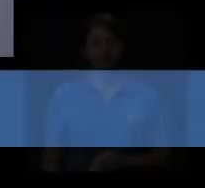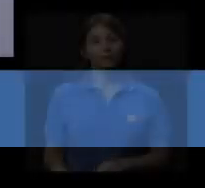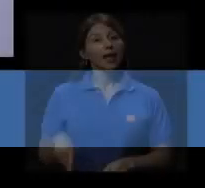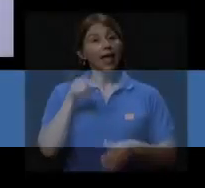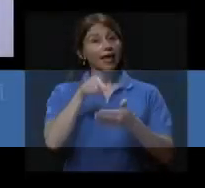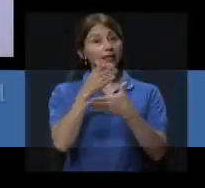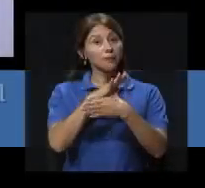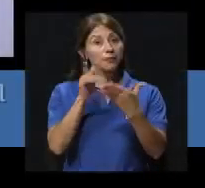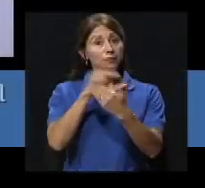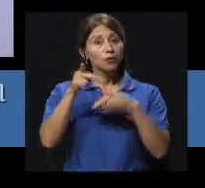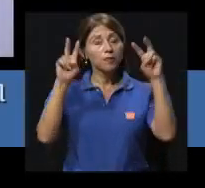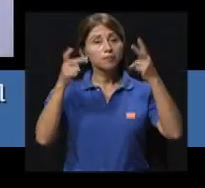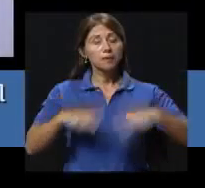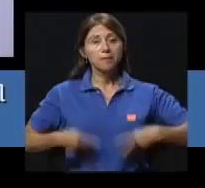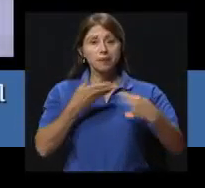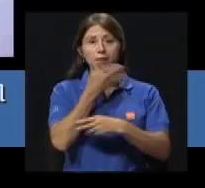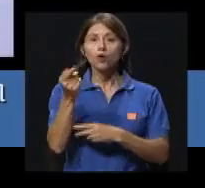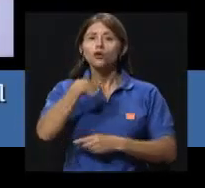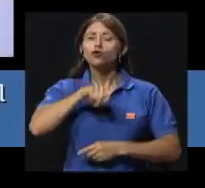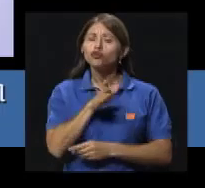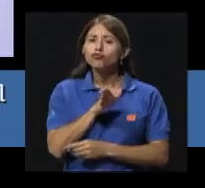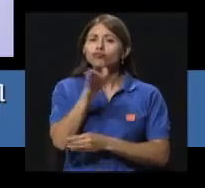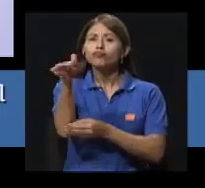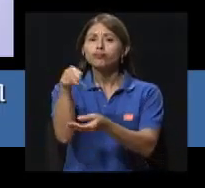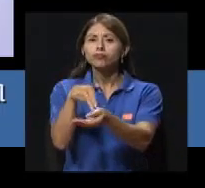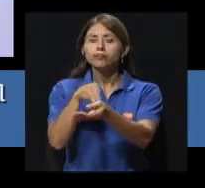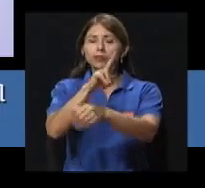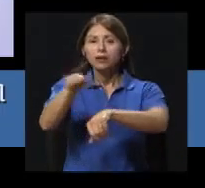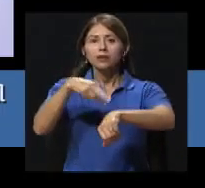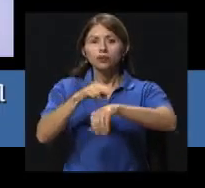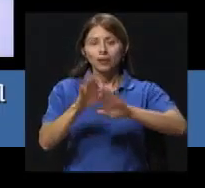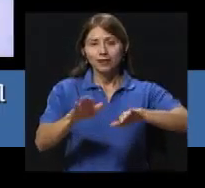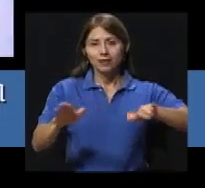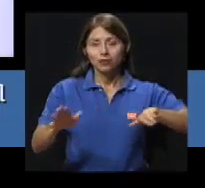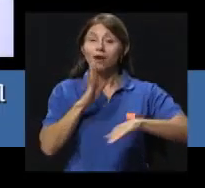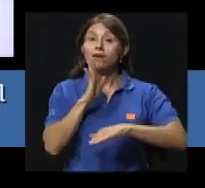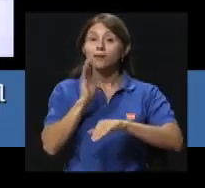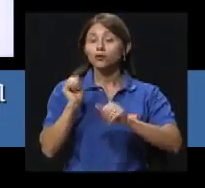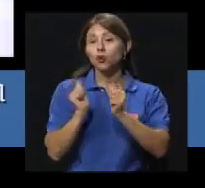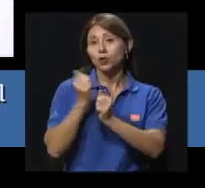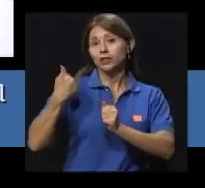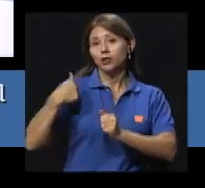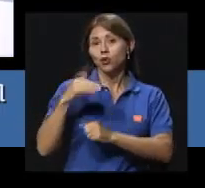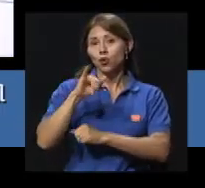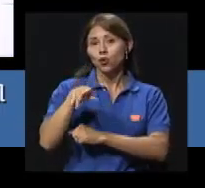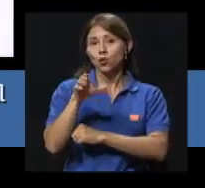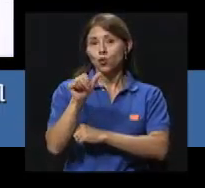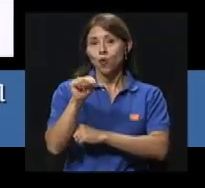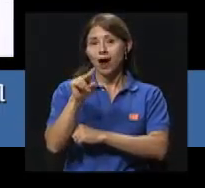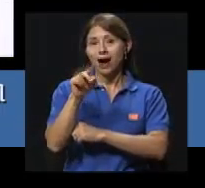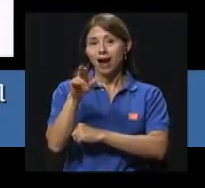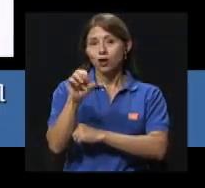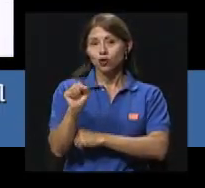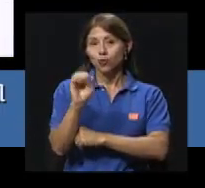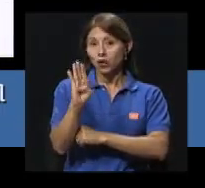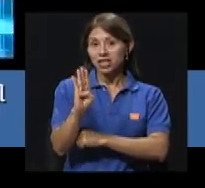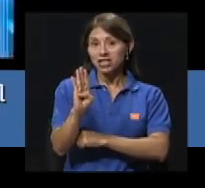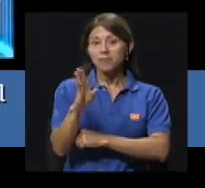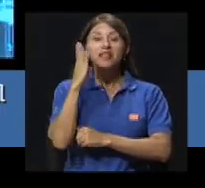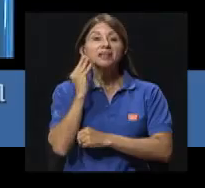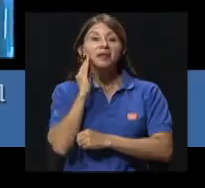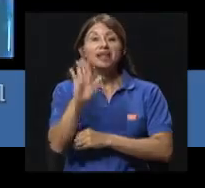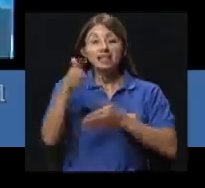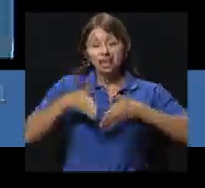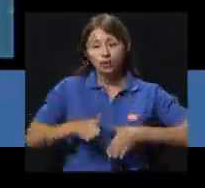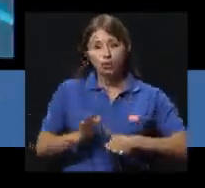En esta sección De vivir mejor Estuvimos en el hospital Nacional de niños Y conversamos Con el señor Juan Carlos Bonilla Acerca de la experiencia Que ha